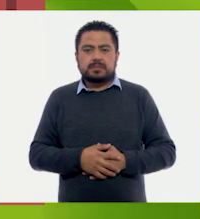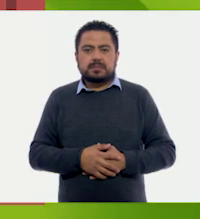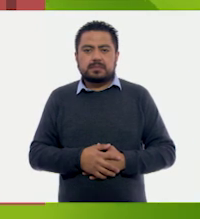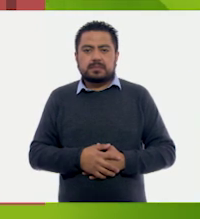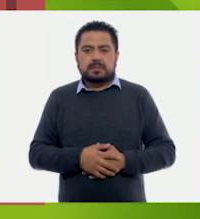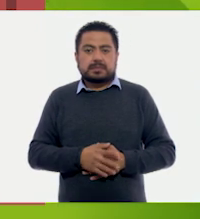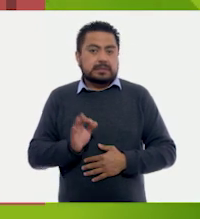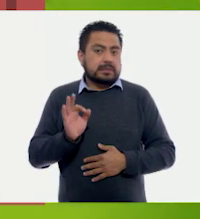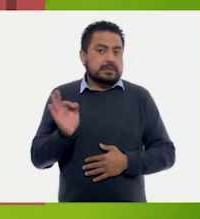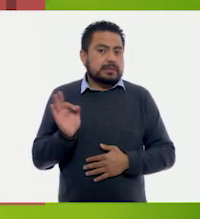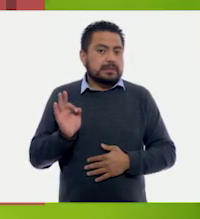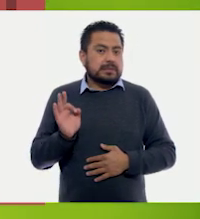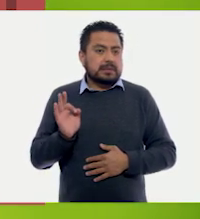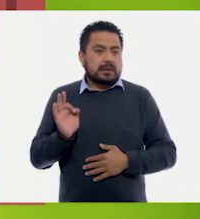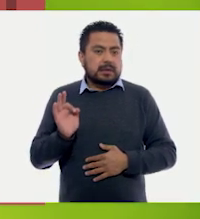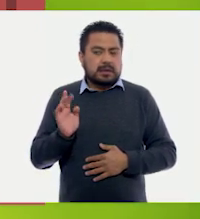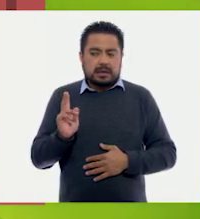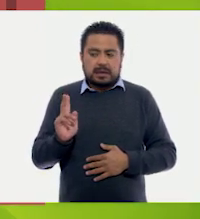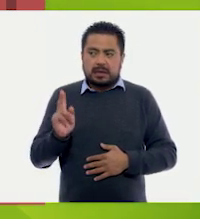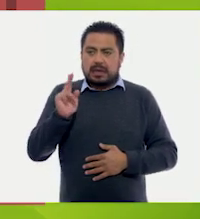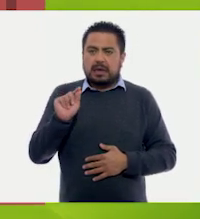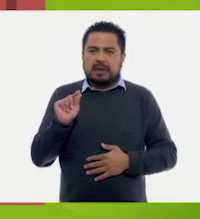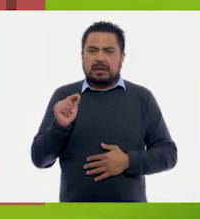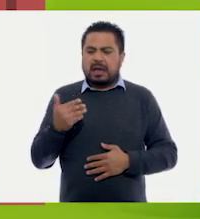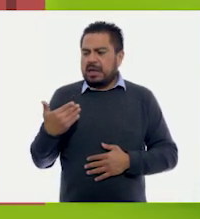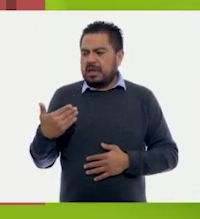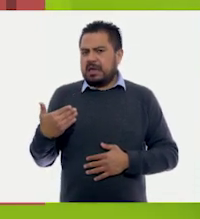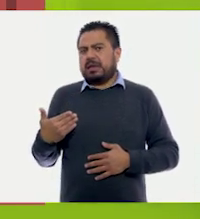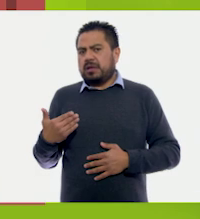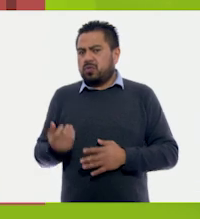¿Será que fueron plantados recientemente?